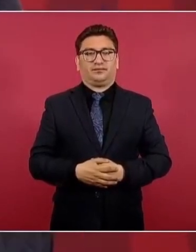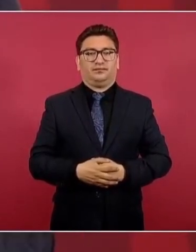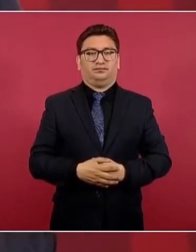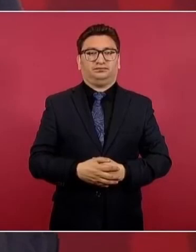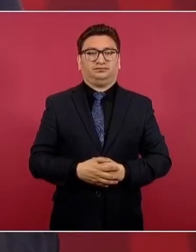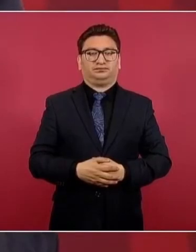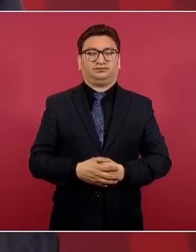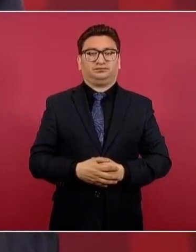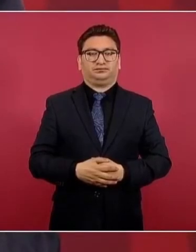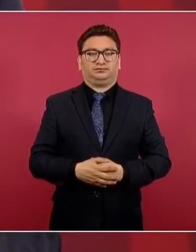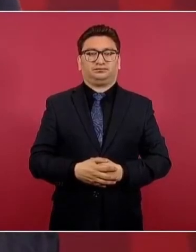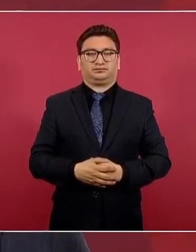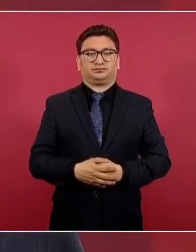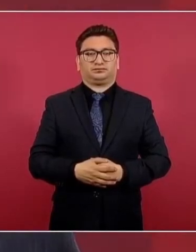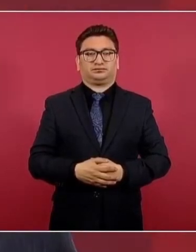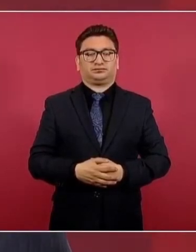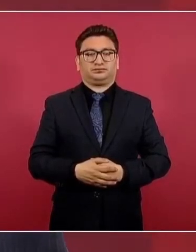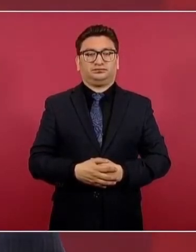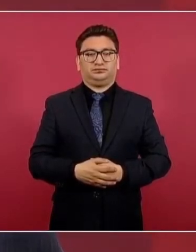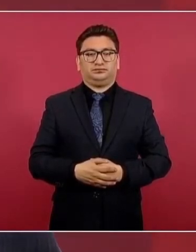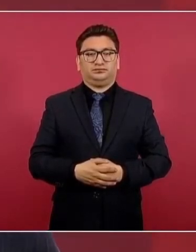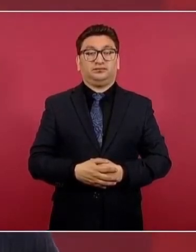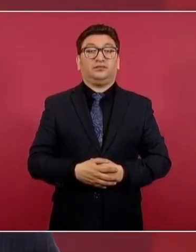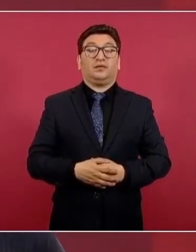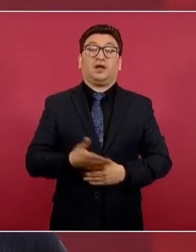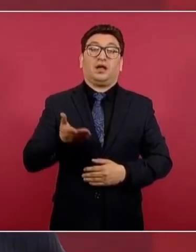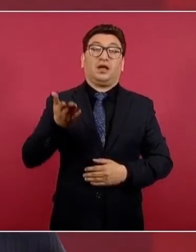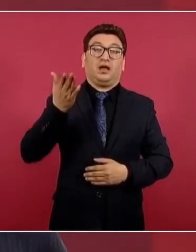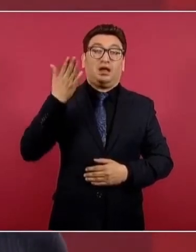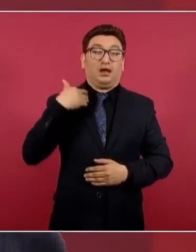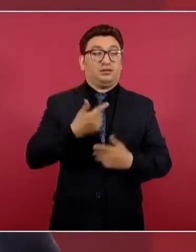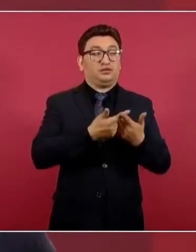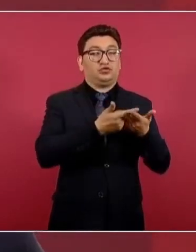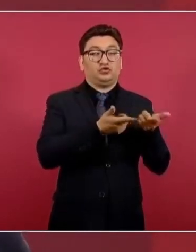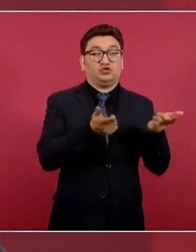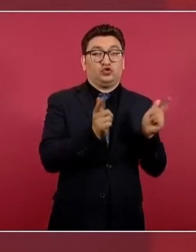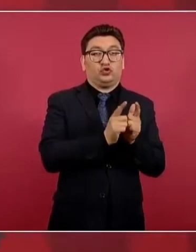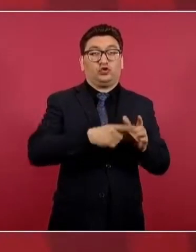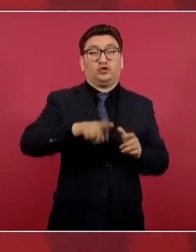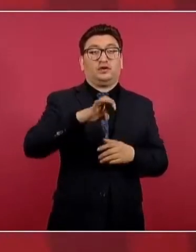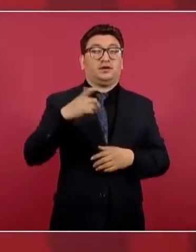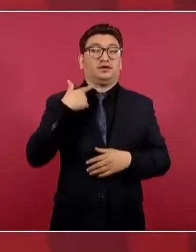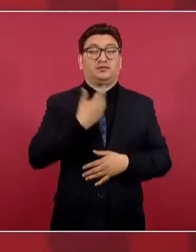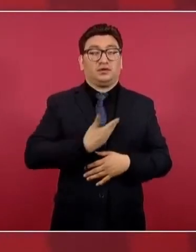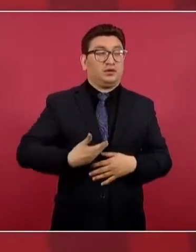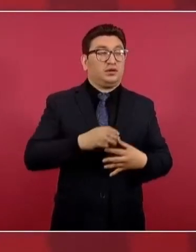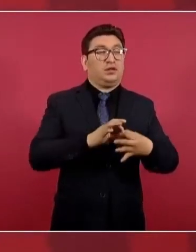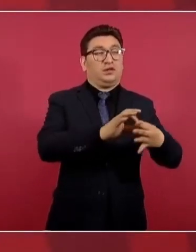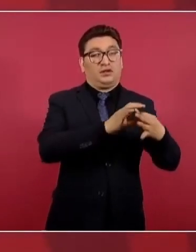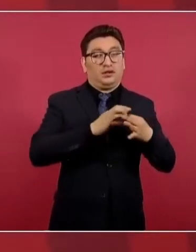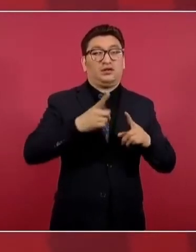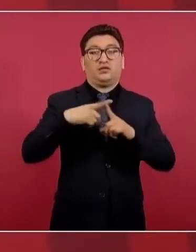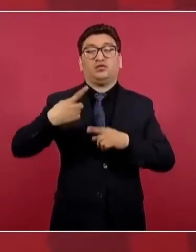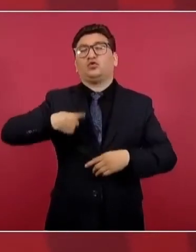los intereses del antiguo régimen y enfrentando campañas de